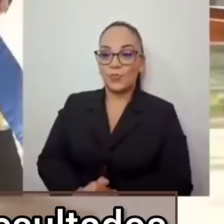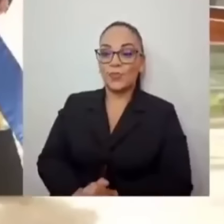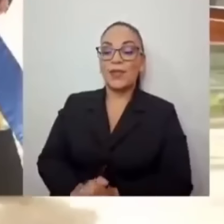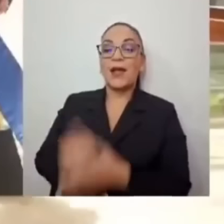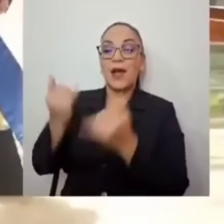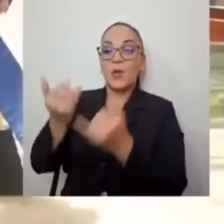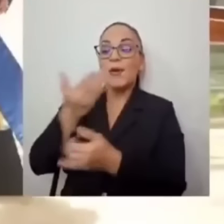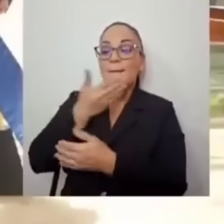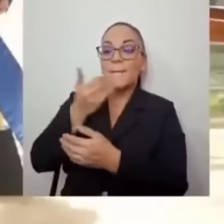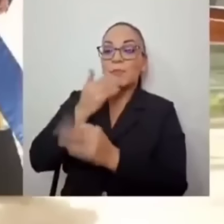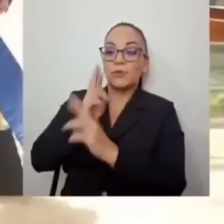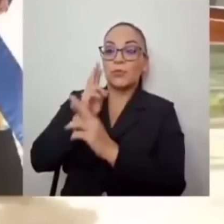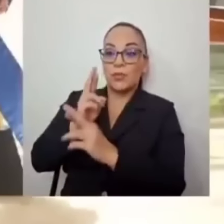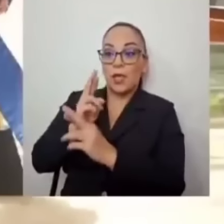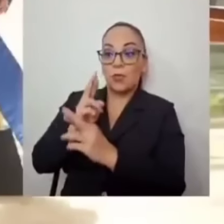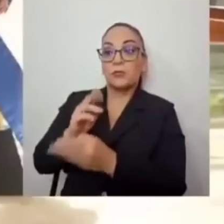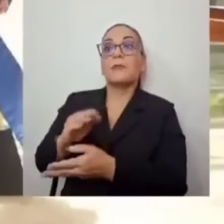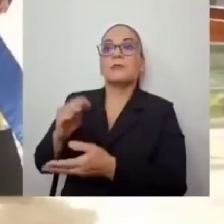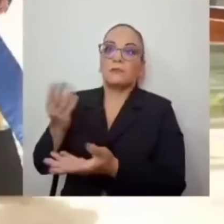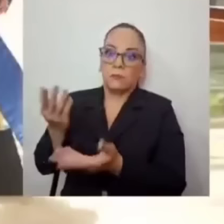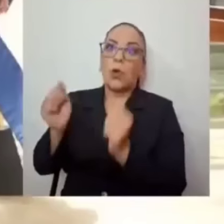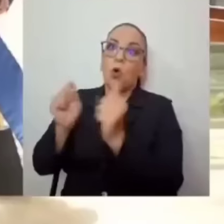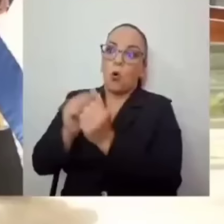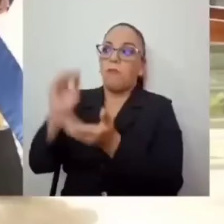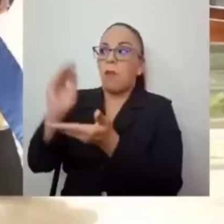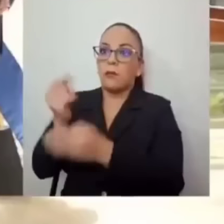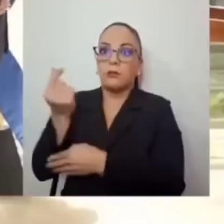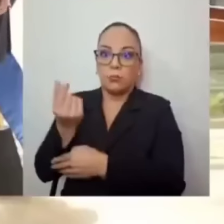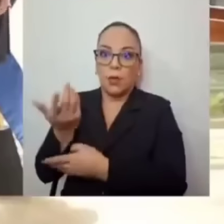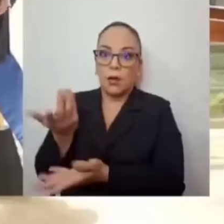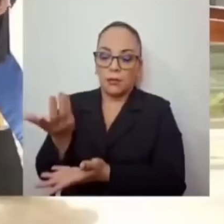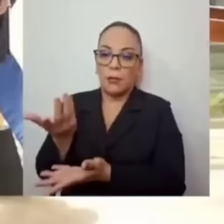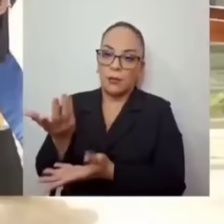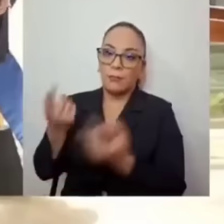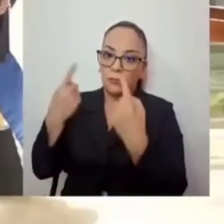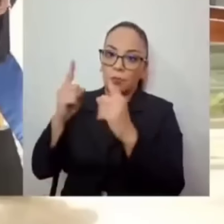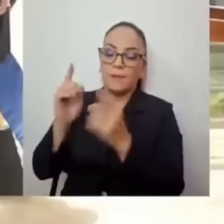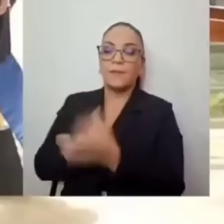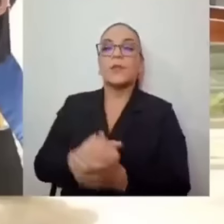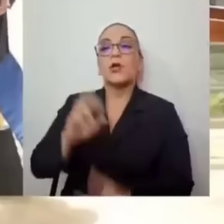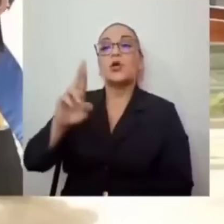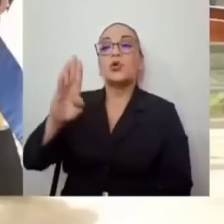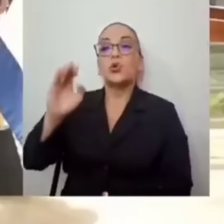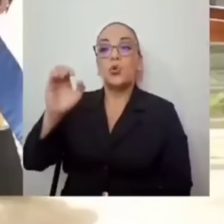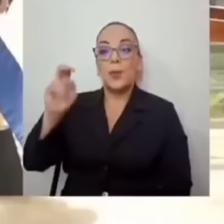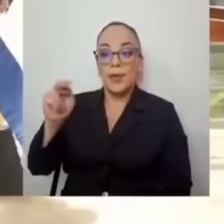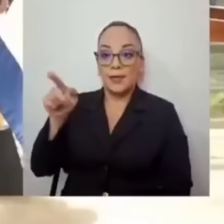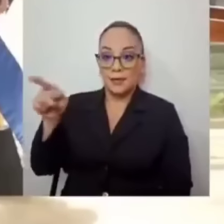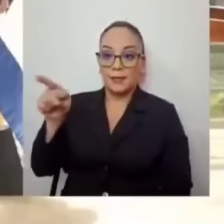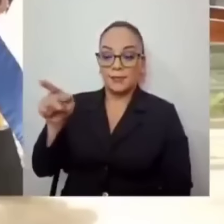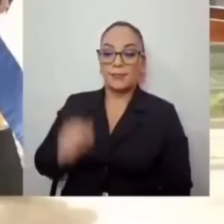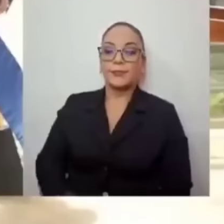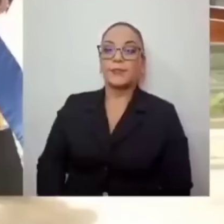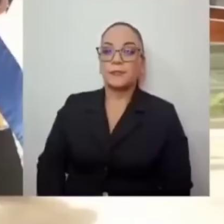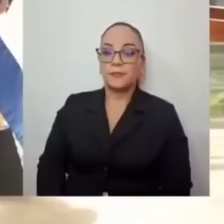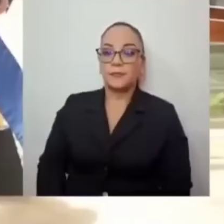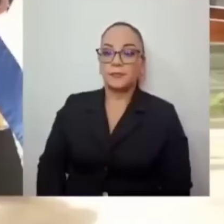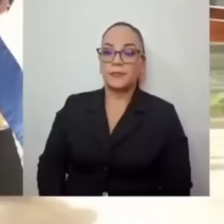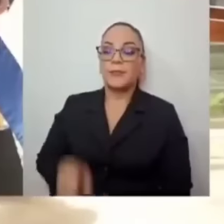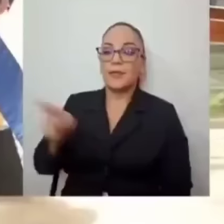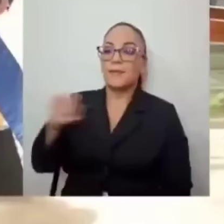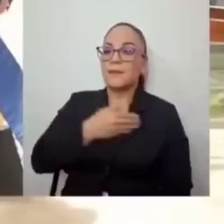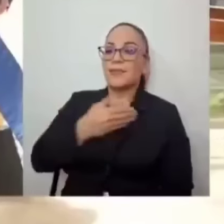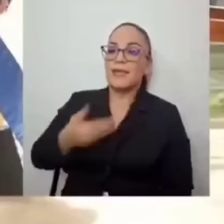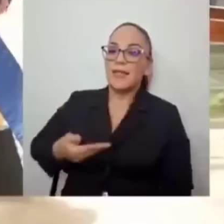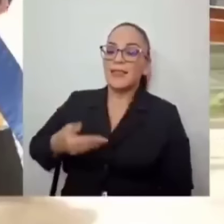resultados con menos recursos, esa es la idea. Obviamente, don Rubén, el presidente de Canatur,